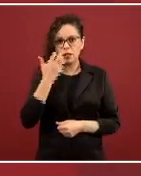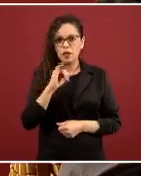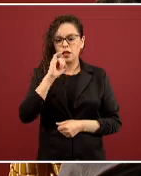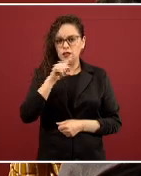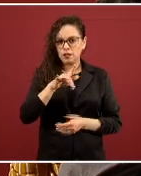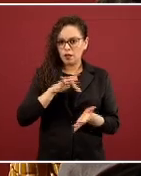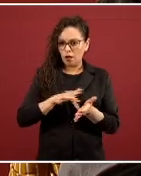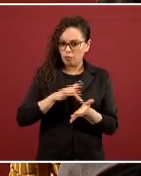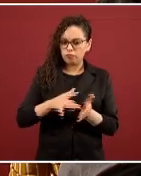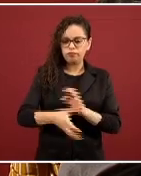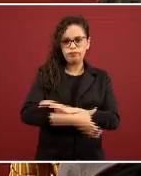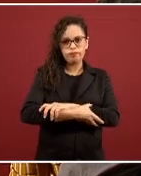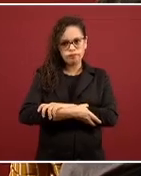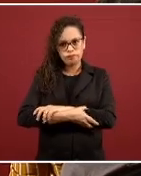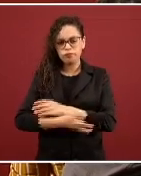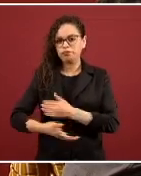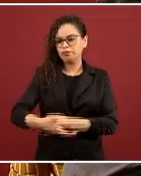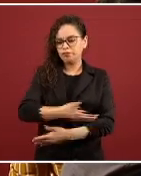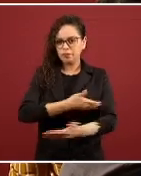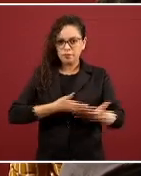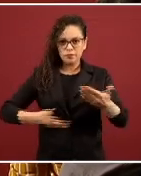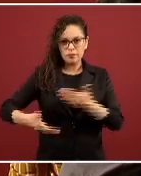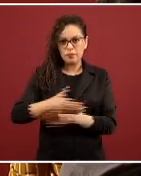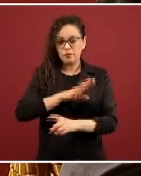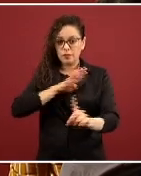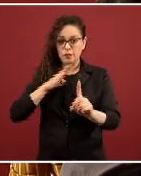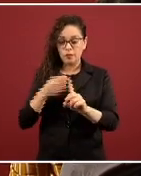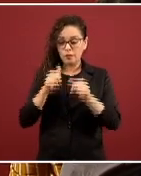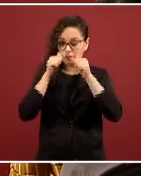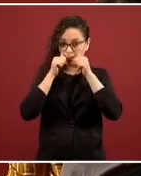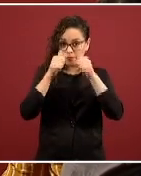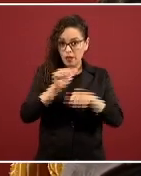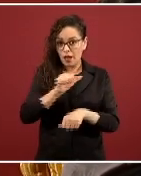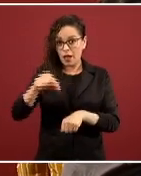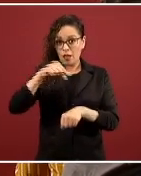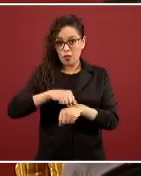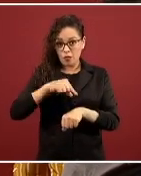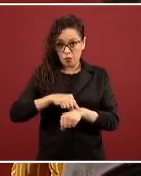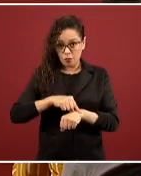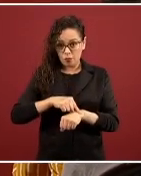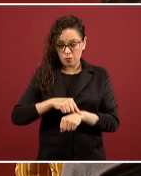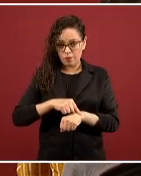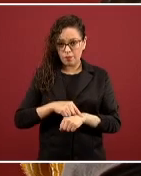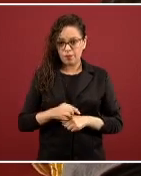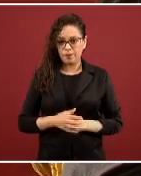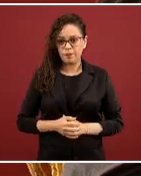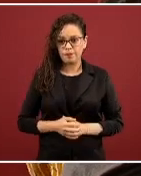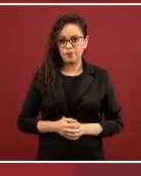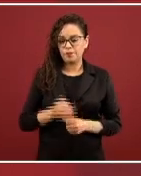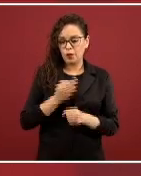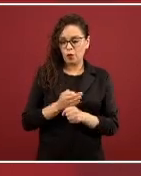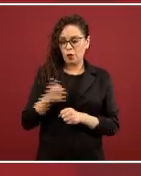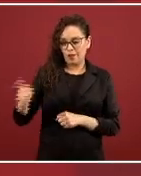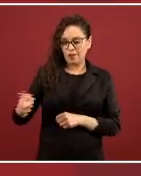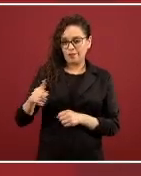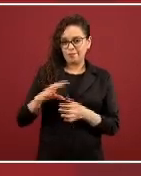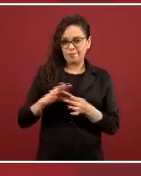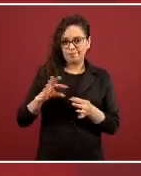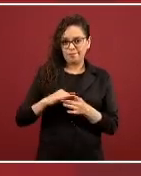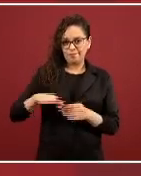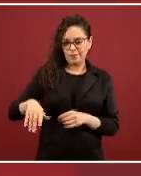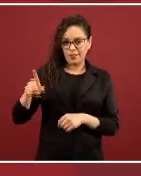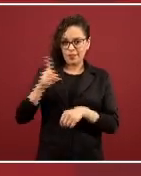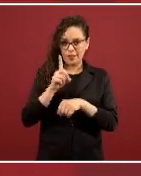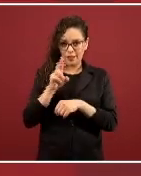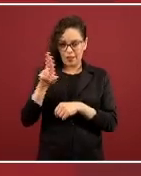ya sea en el tema específico de atención médica, que es lo que acaba de explicar el doctor Santos Preciado,